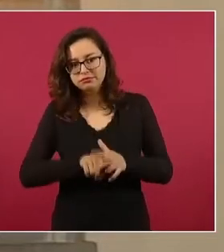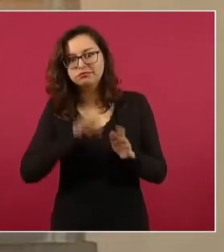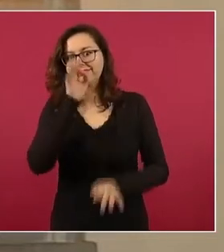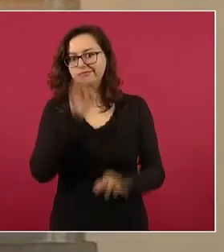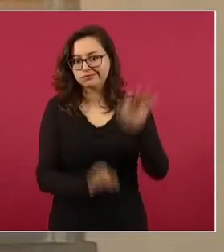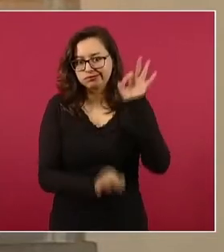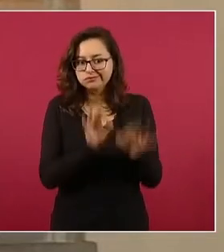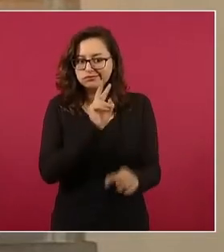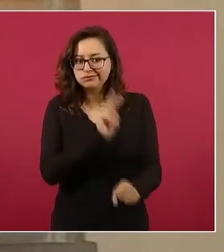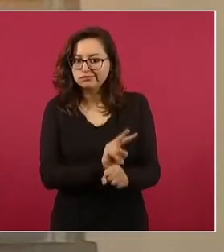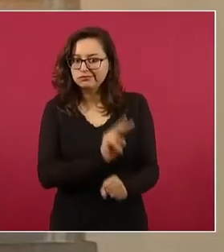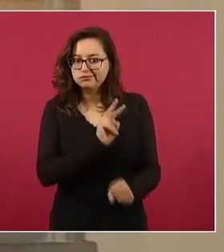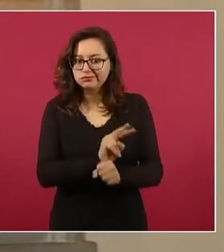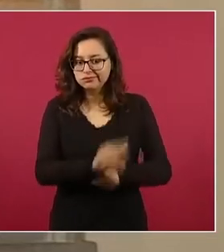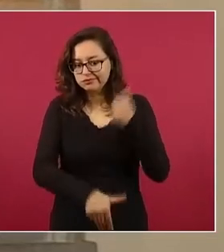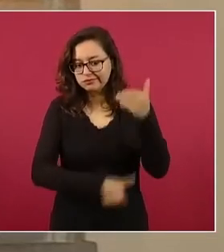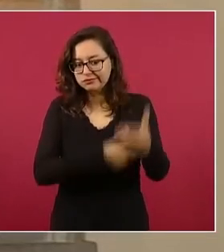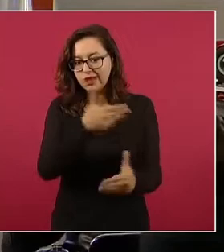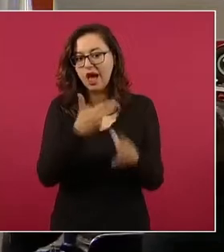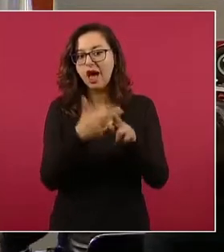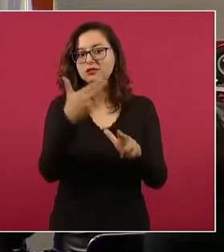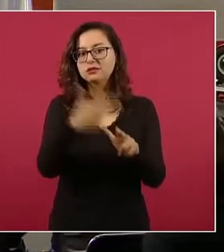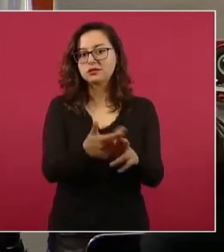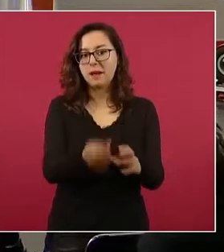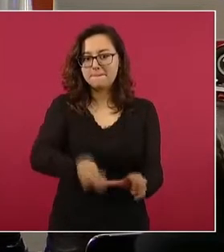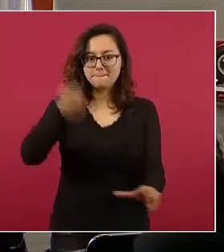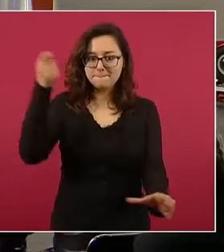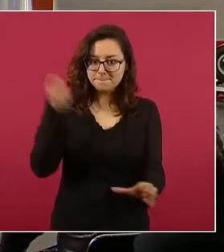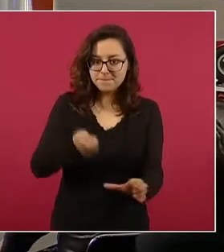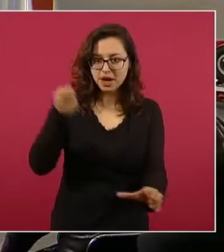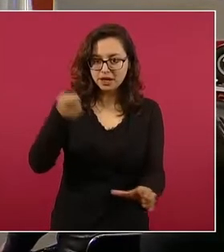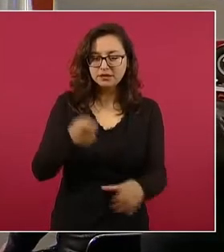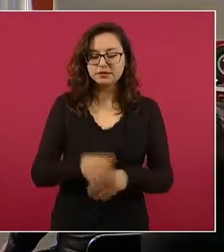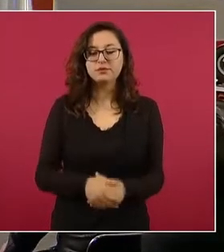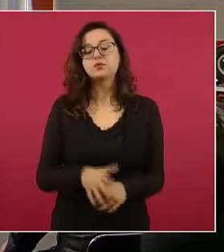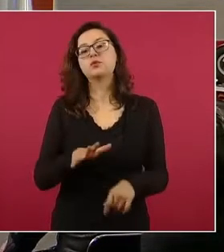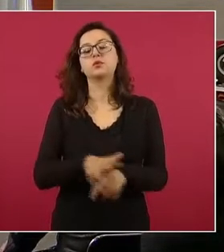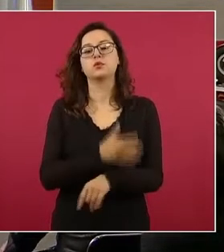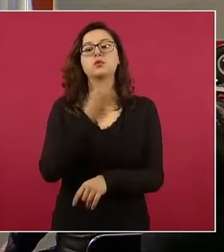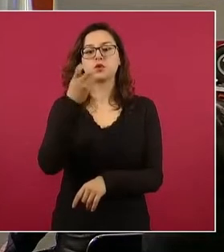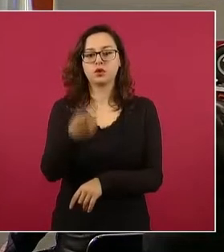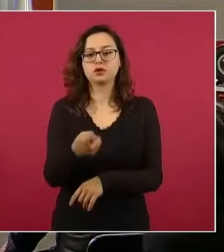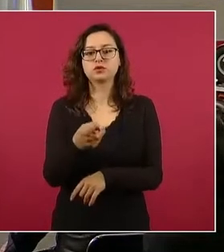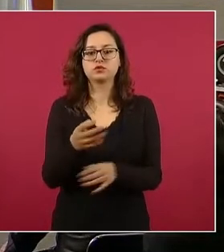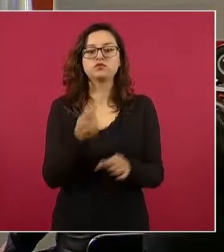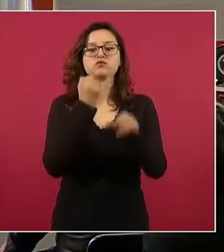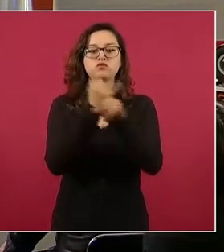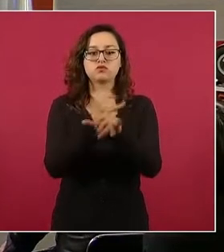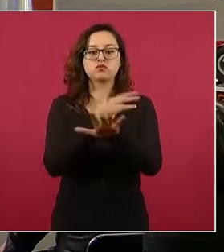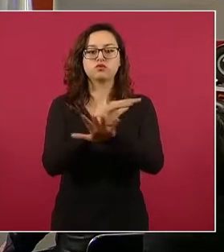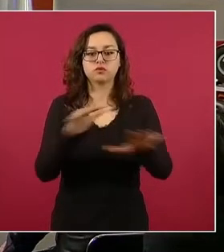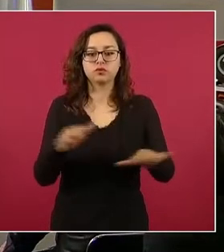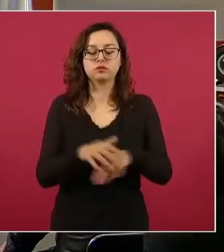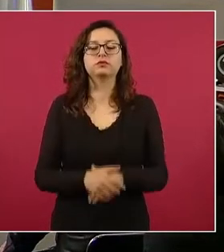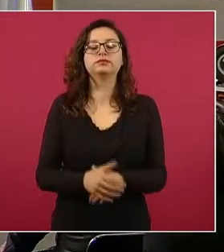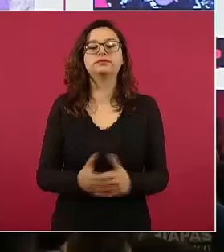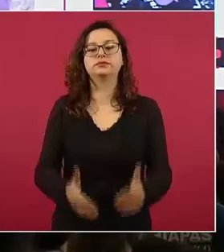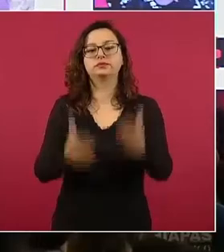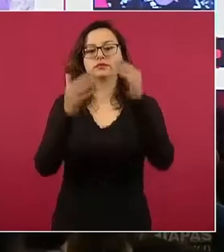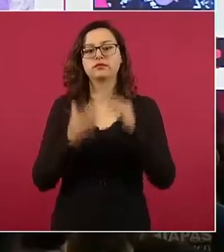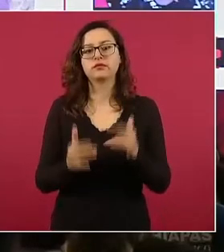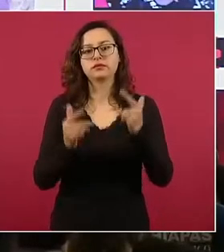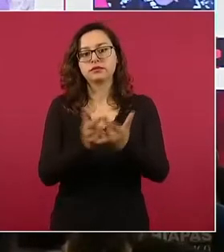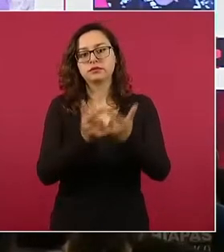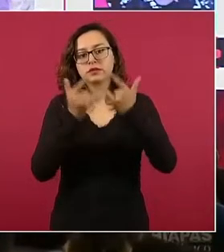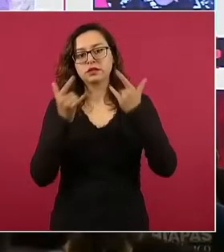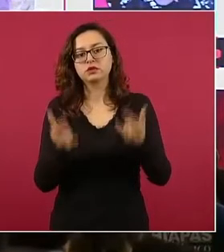procesos y sentencias condenatorias. En ese sentido, informamos que con relación al caso Altar, donde